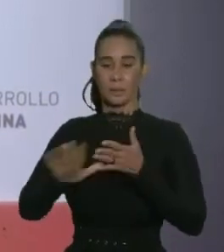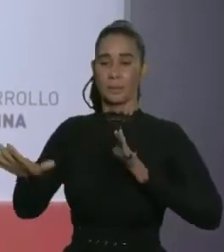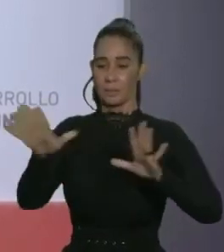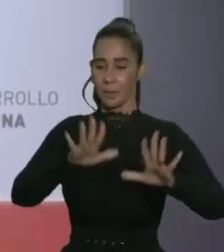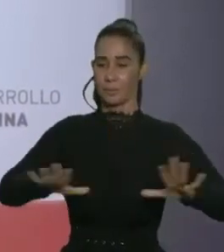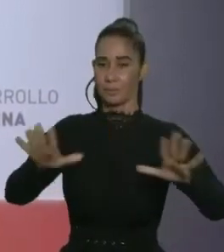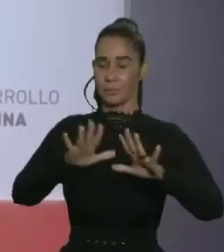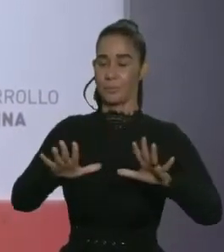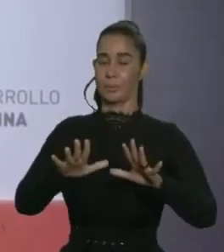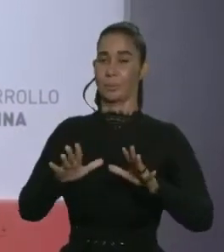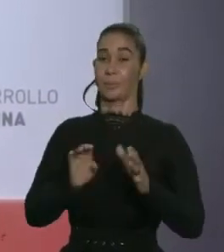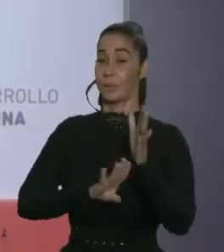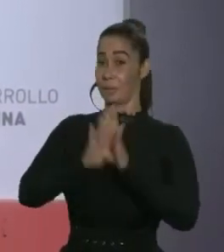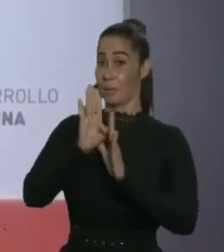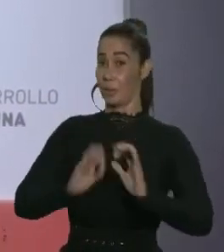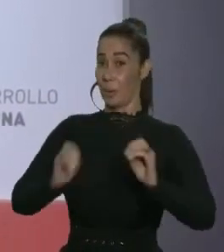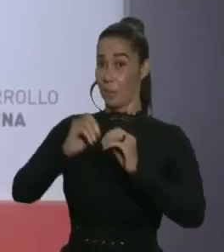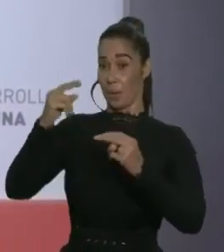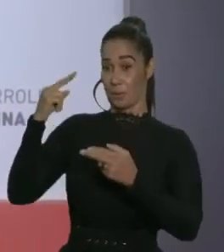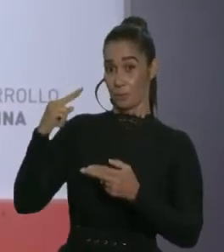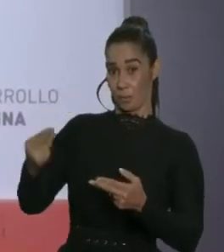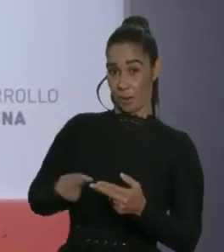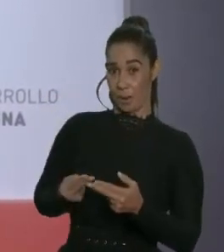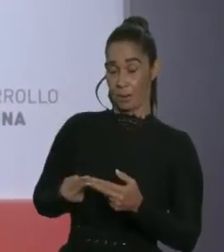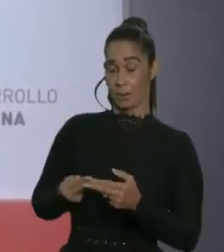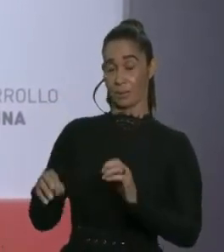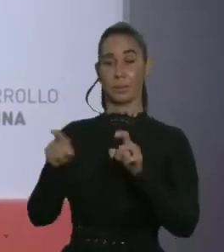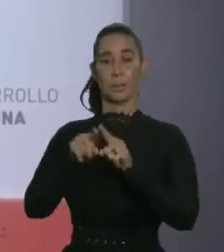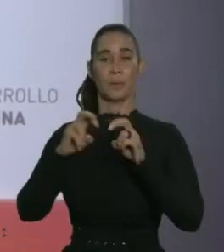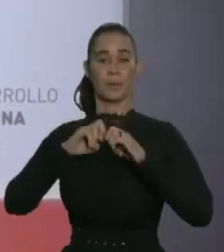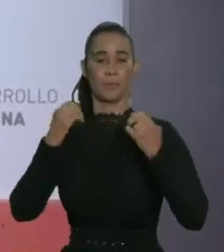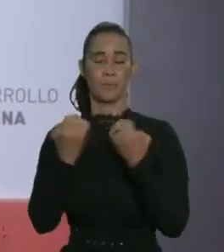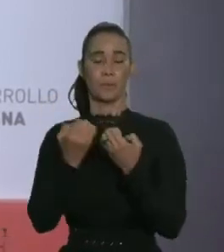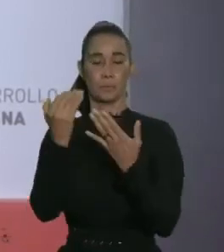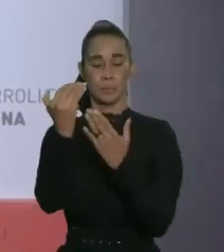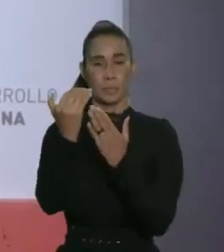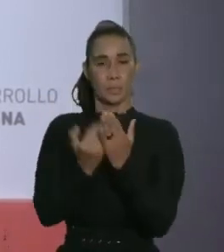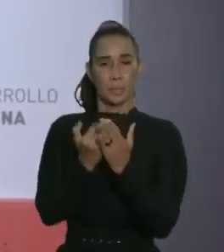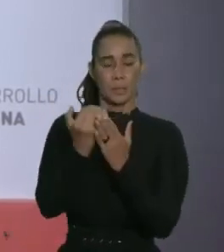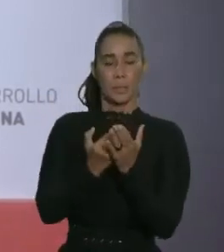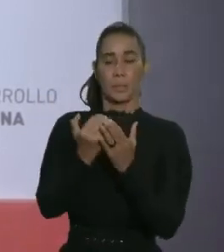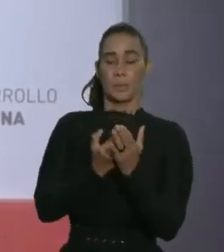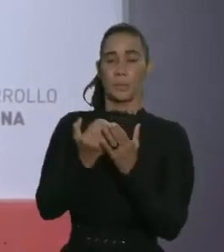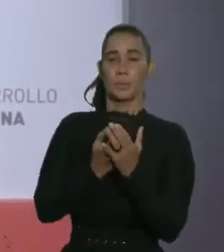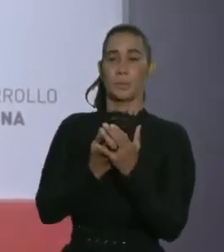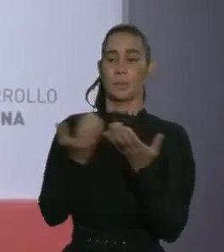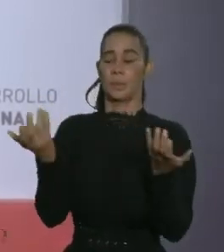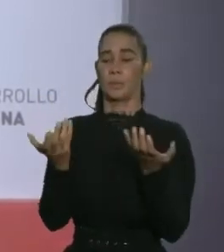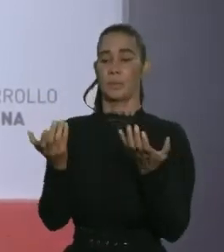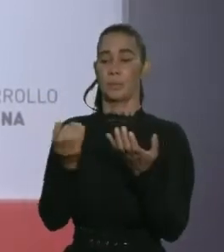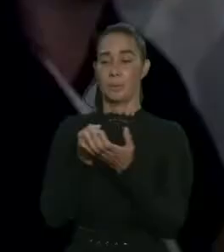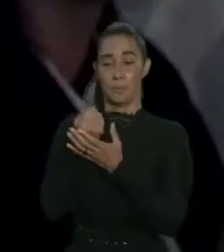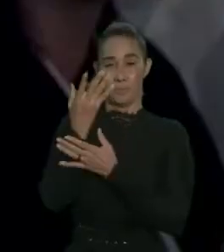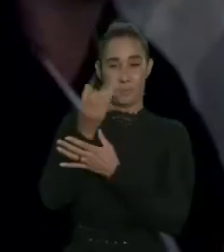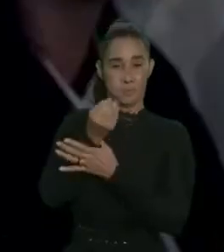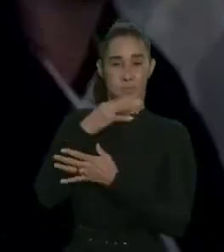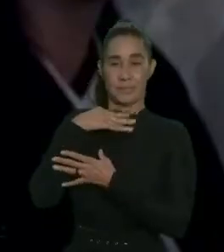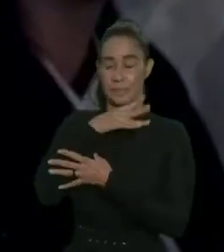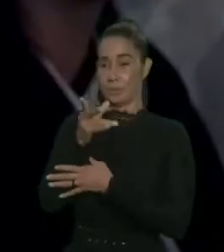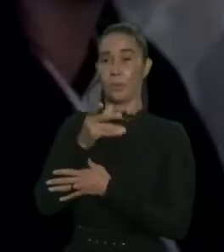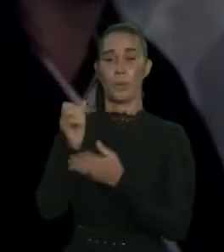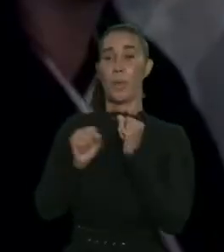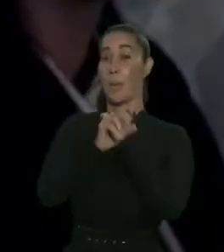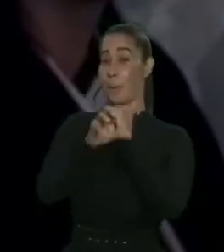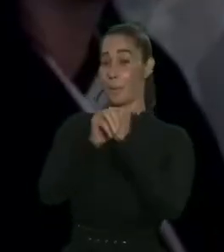un desarrollo mucho más humano, incluidos los esfuerzos también para reducir las emisiones de carbono y promover las